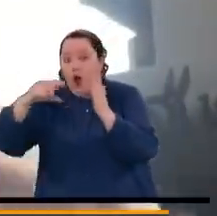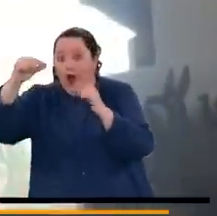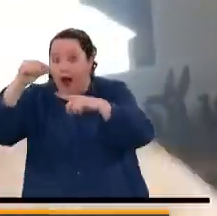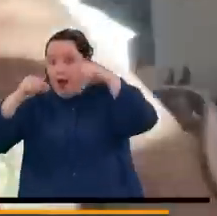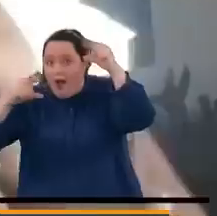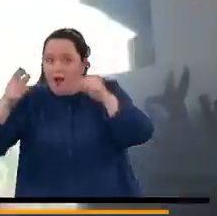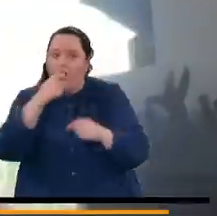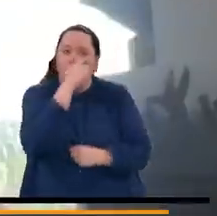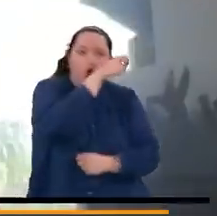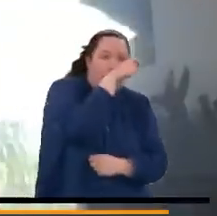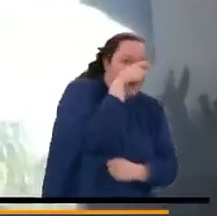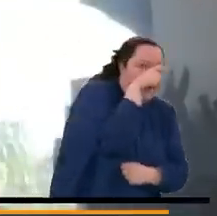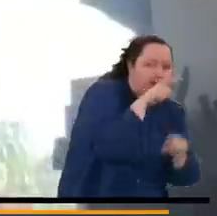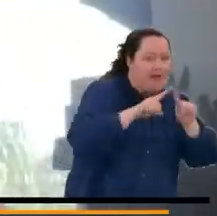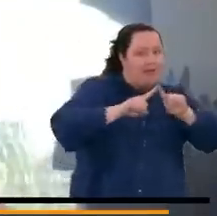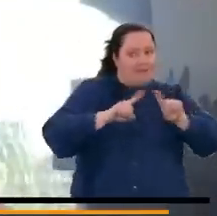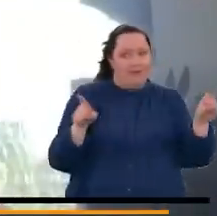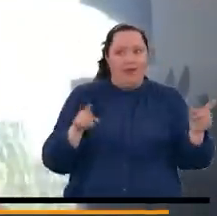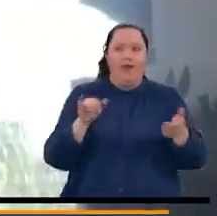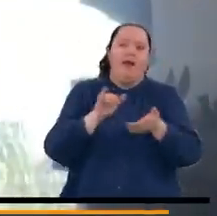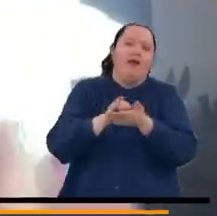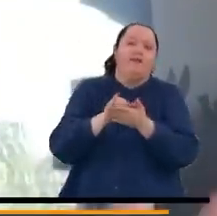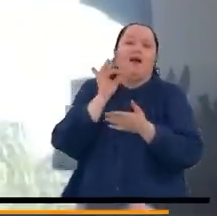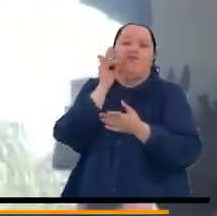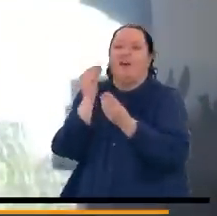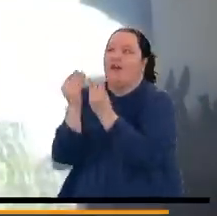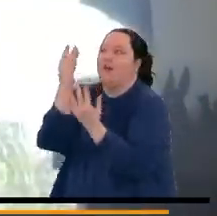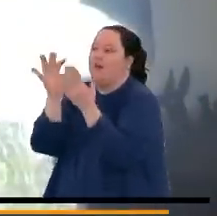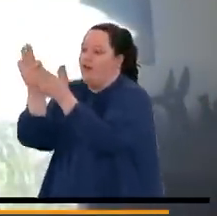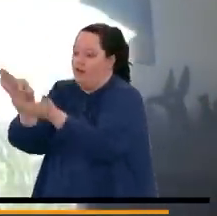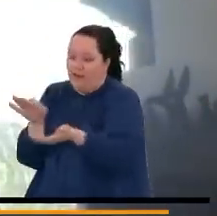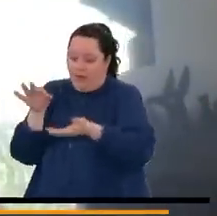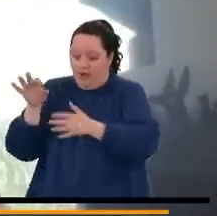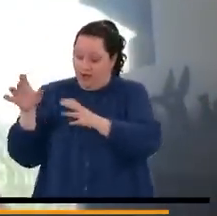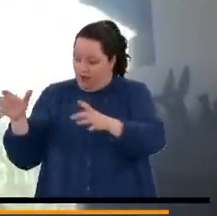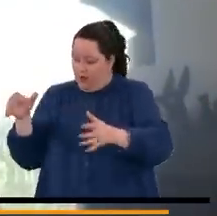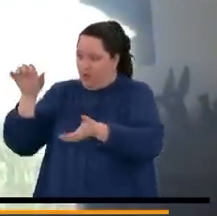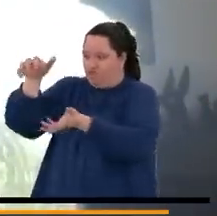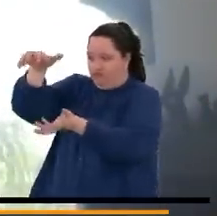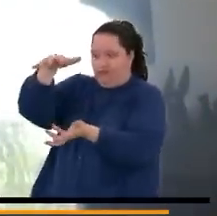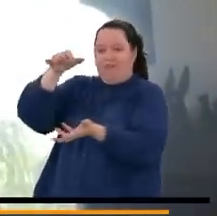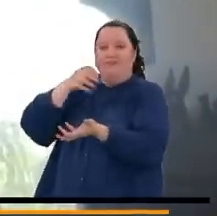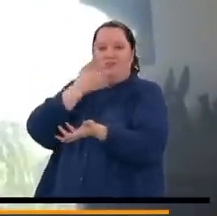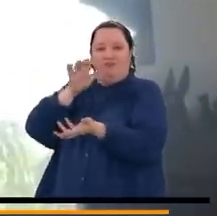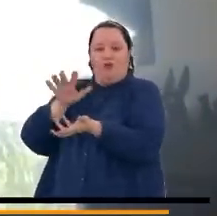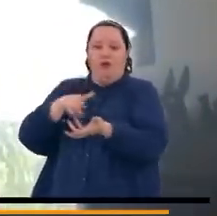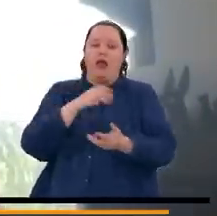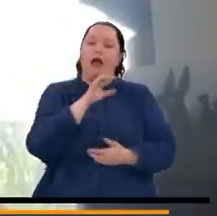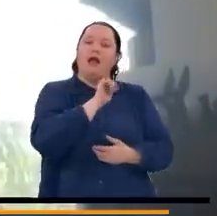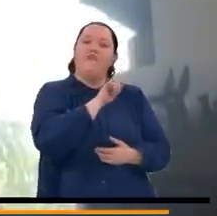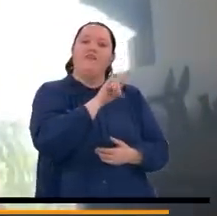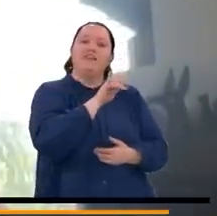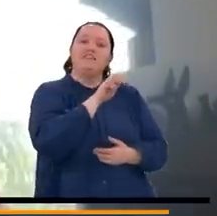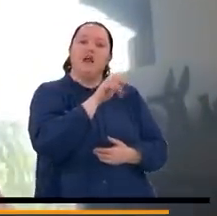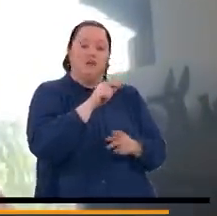cocaína. Esto es como hoja de café o mata de café y cafeína. Son dos sustancias distintas.